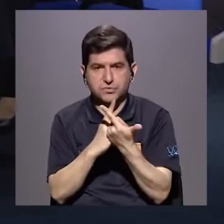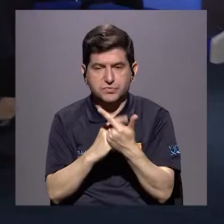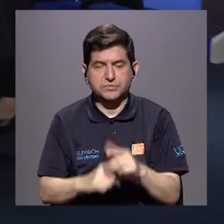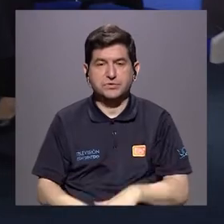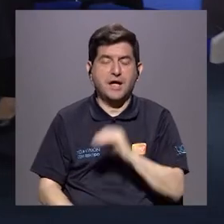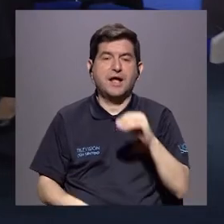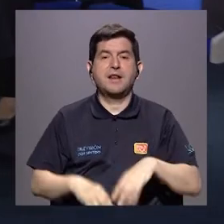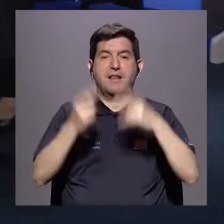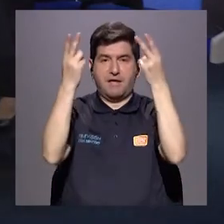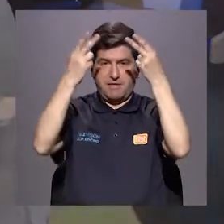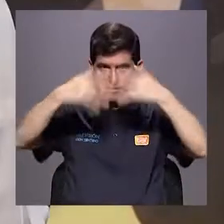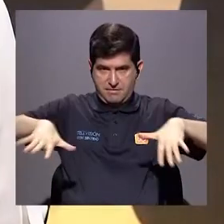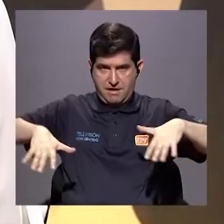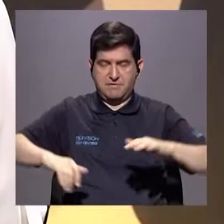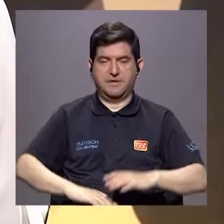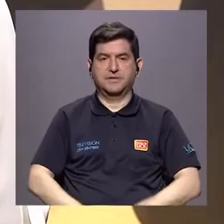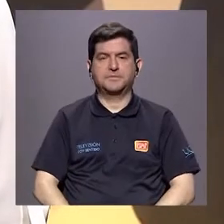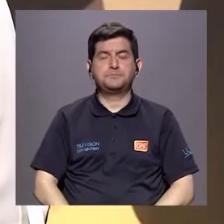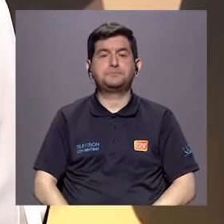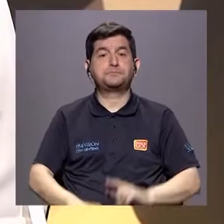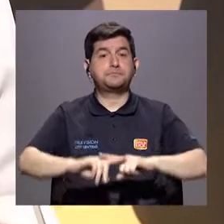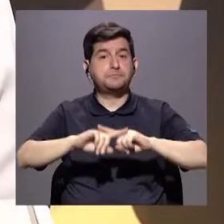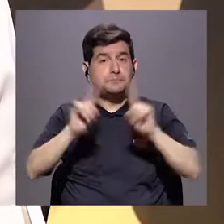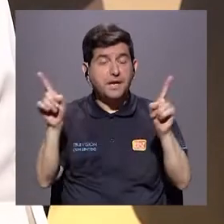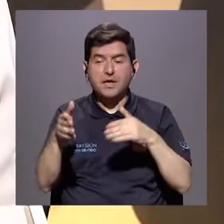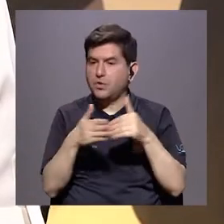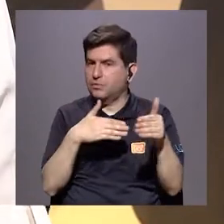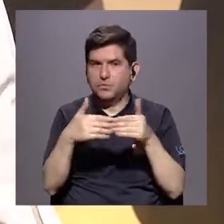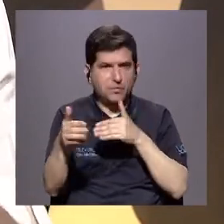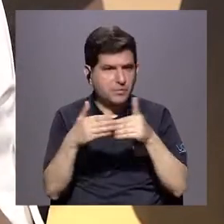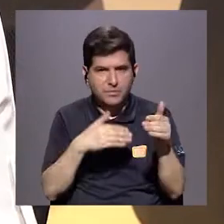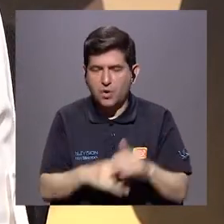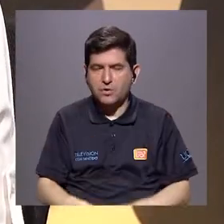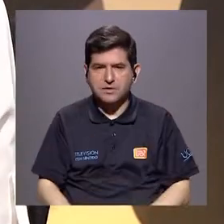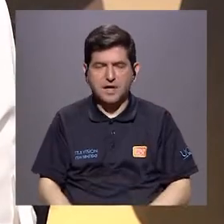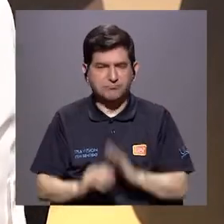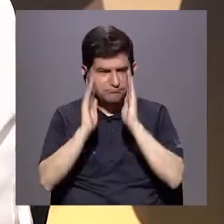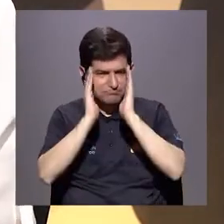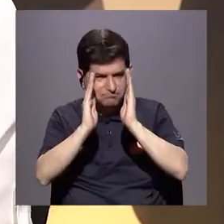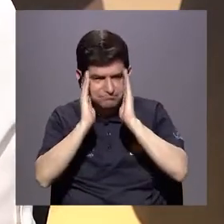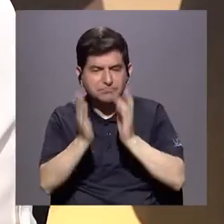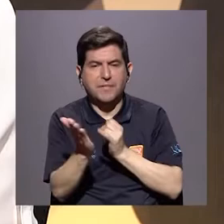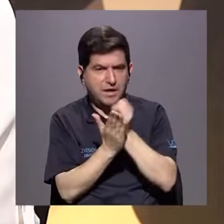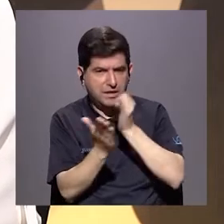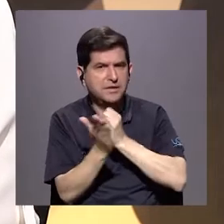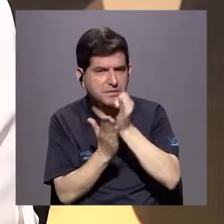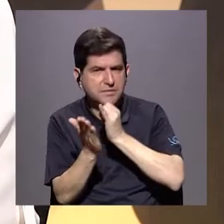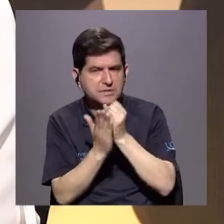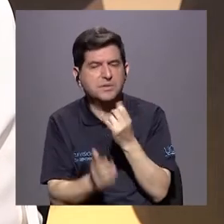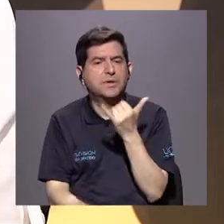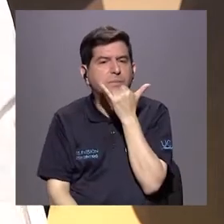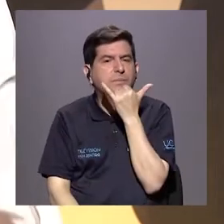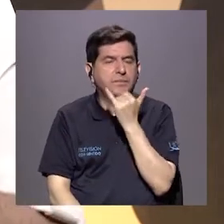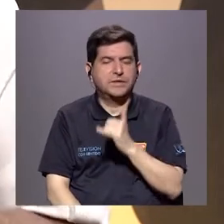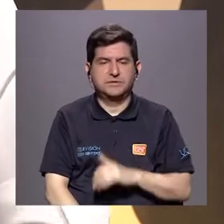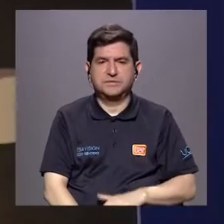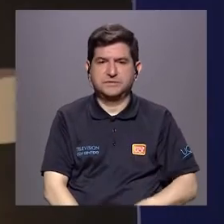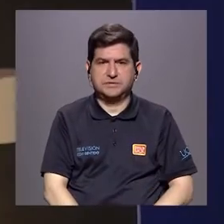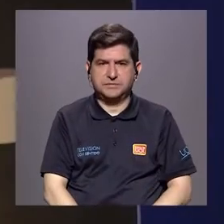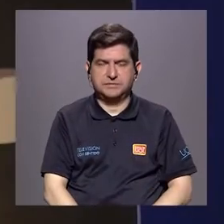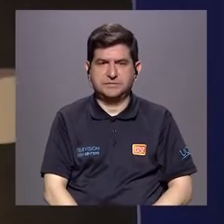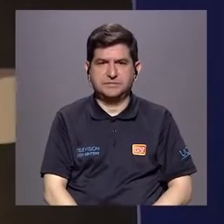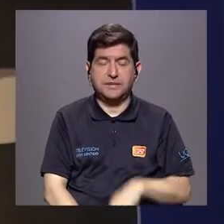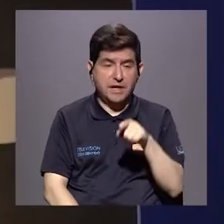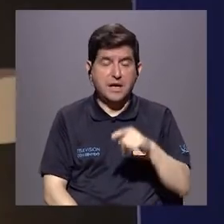y de internet. Pero no importa, hay que llamar la atención y hay que investigar qué está sucediendo. Claro,